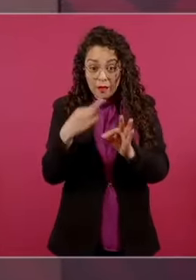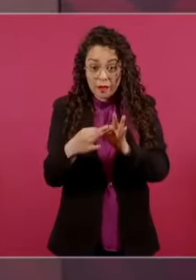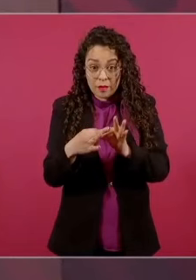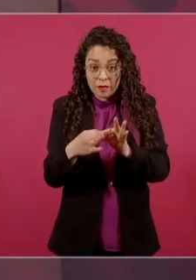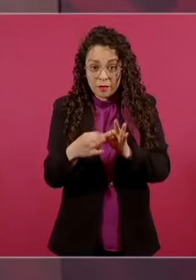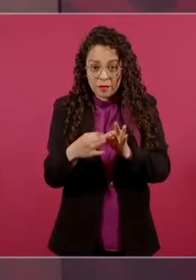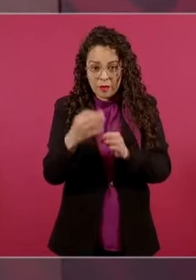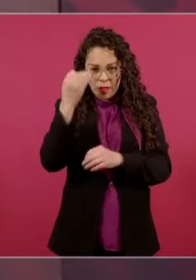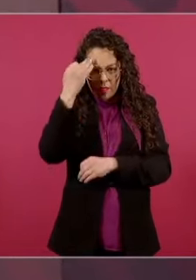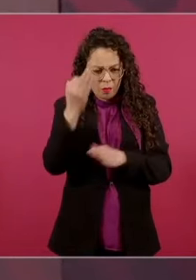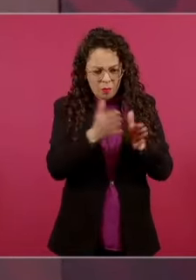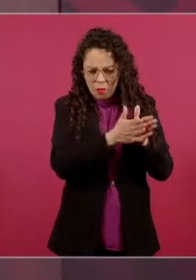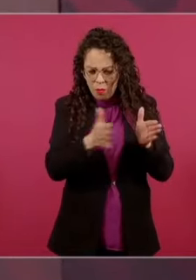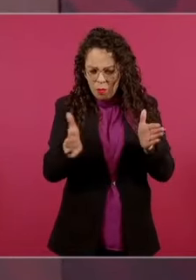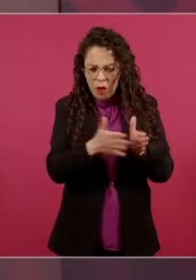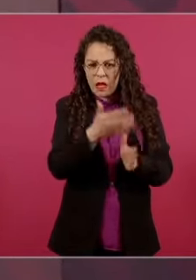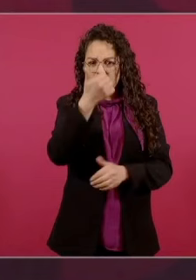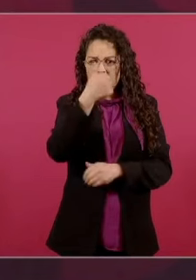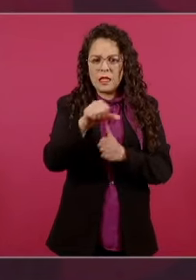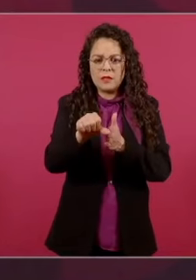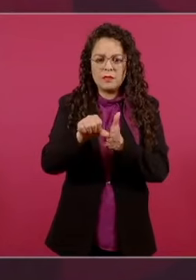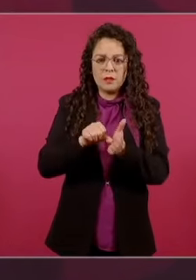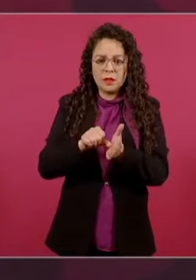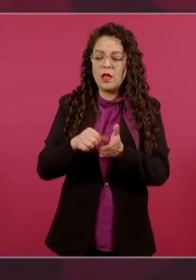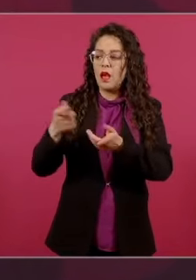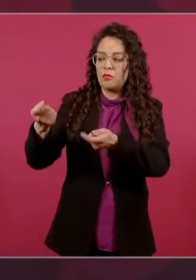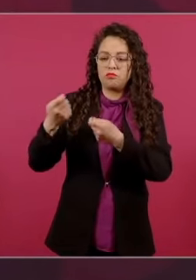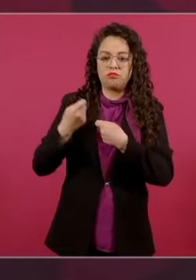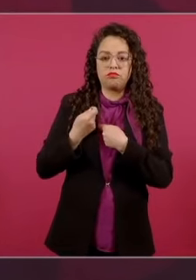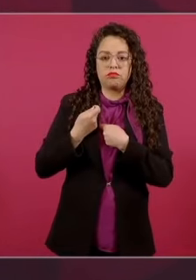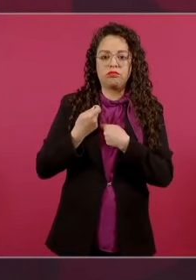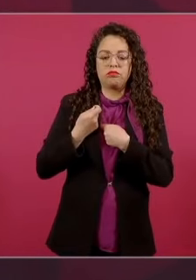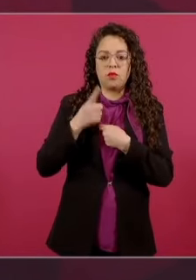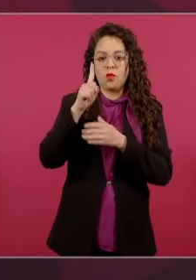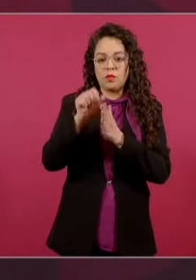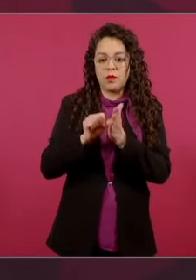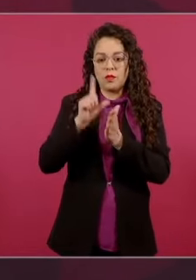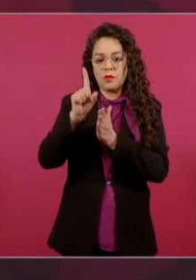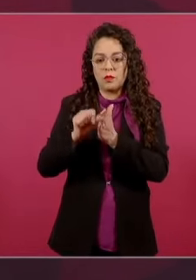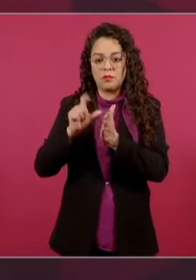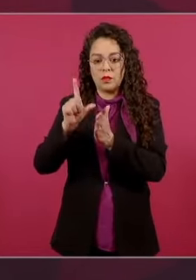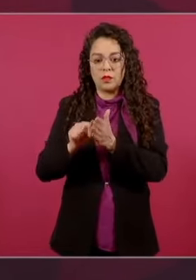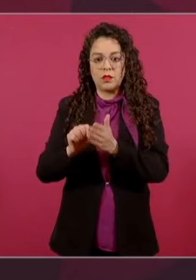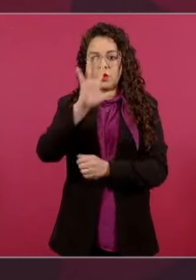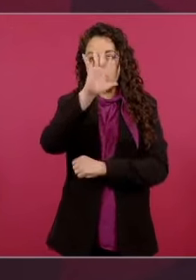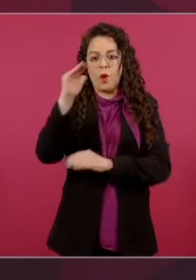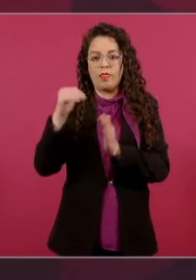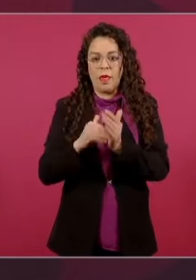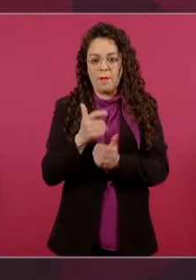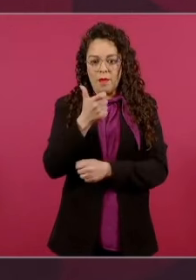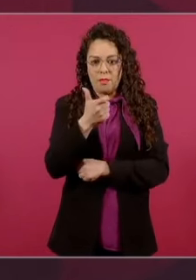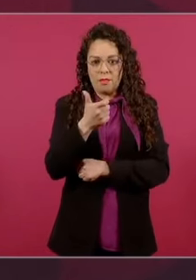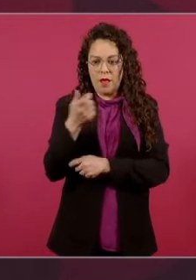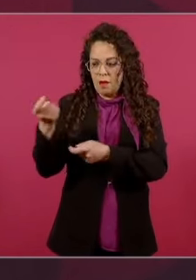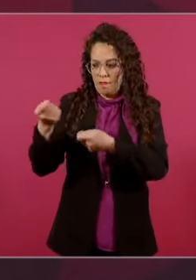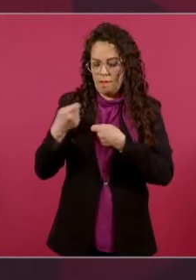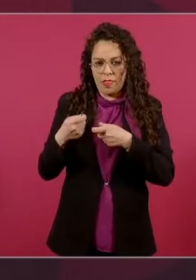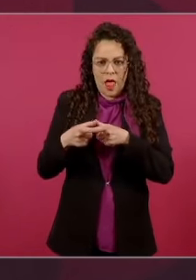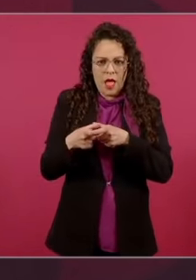me dieron 50 mil pesos mensuales, y me dieron mi cheque,